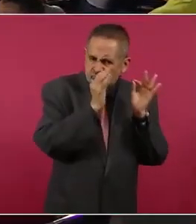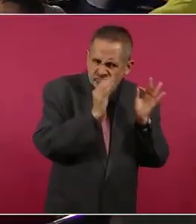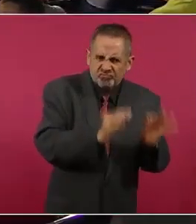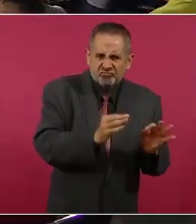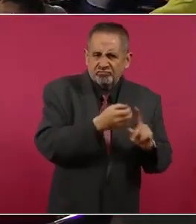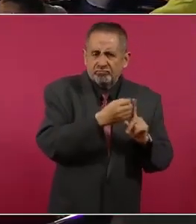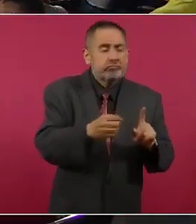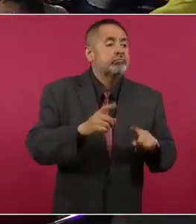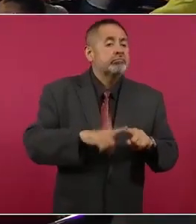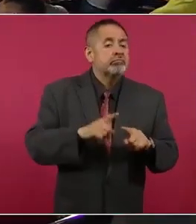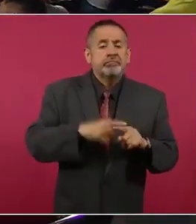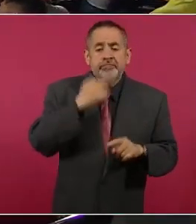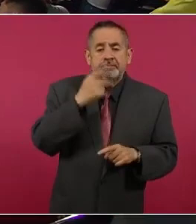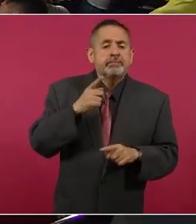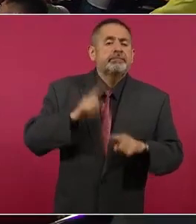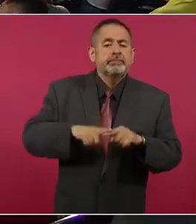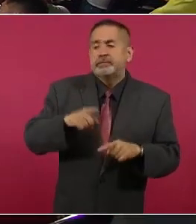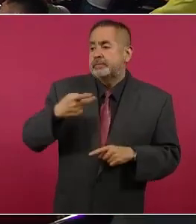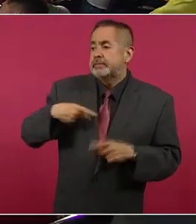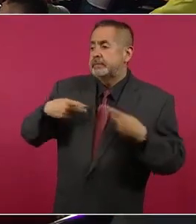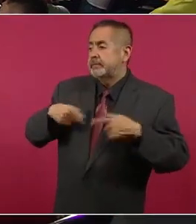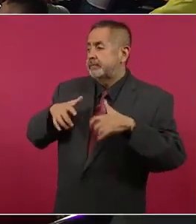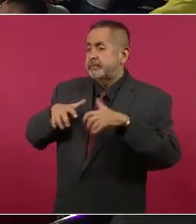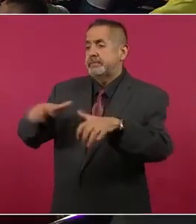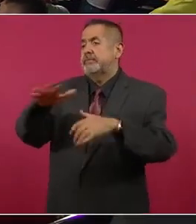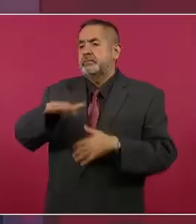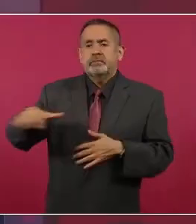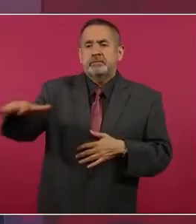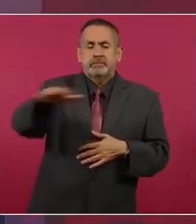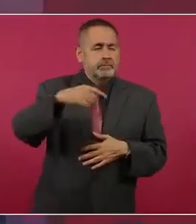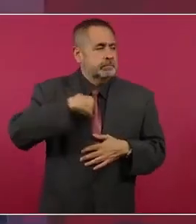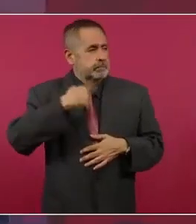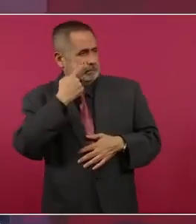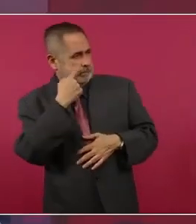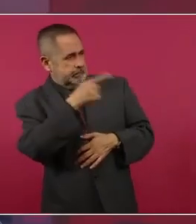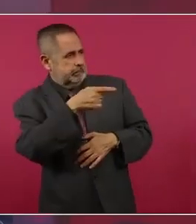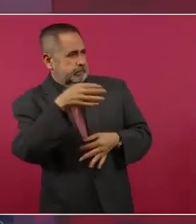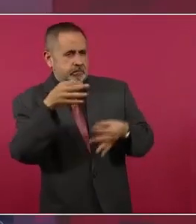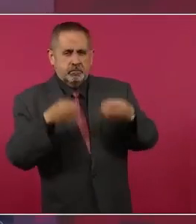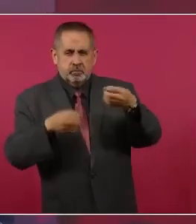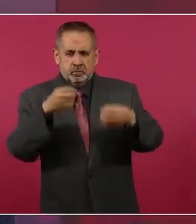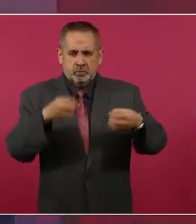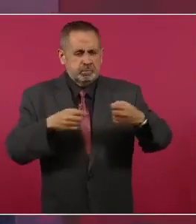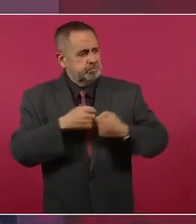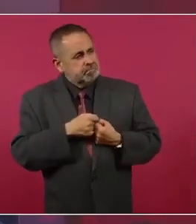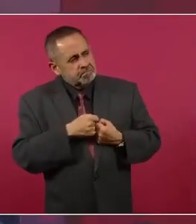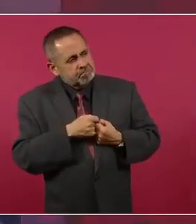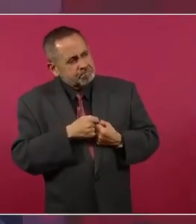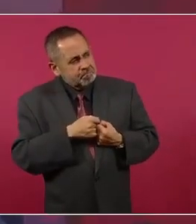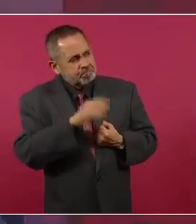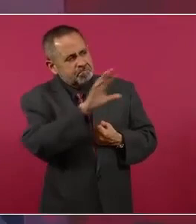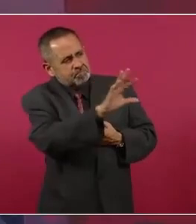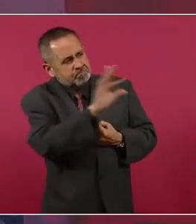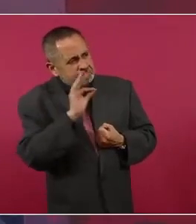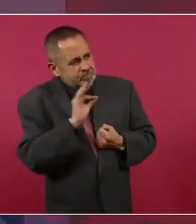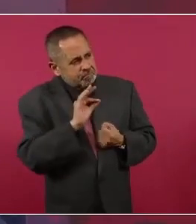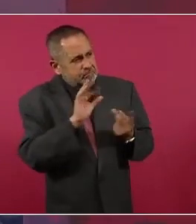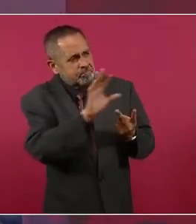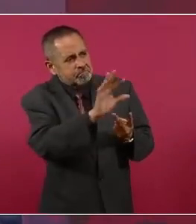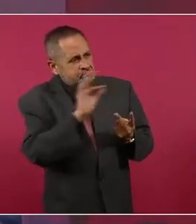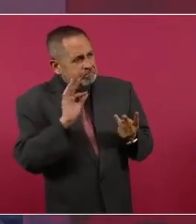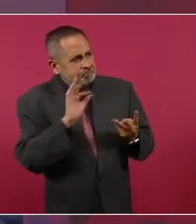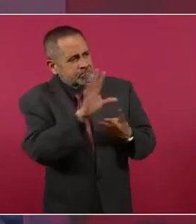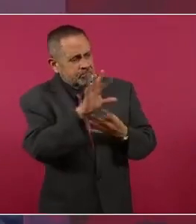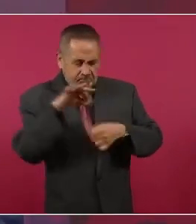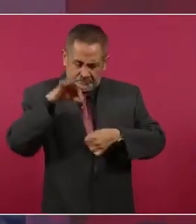el pueblo elija a los jueces, a los magistrados, a los ministros, que